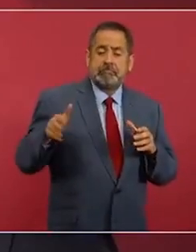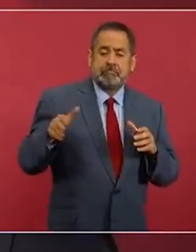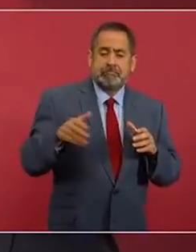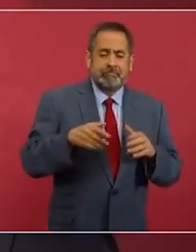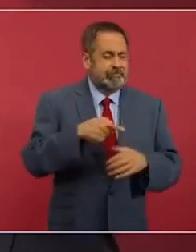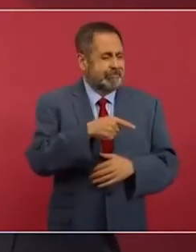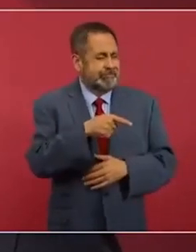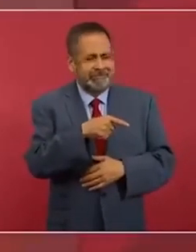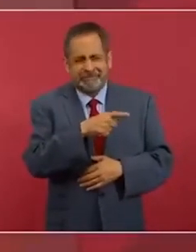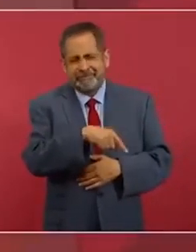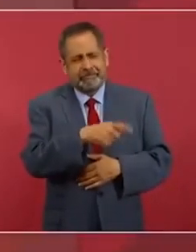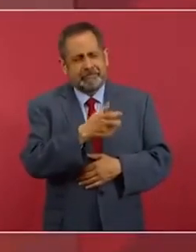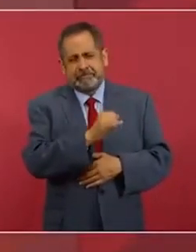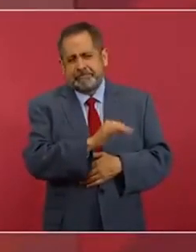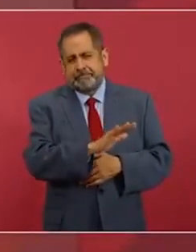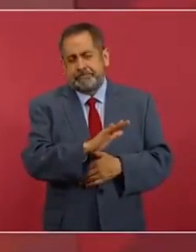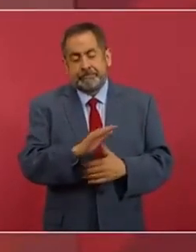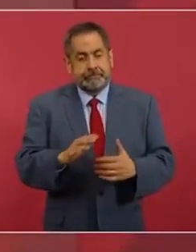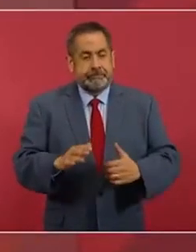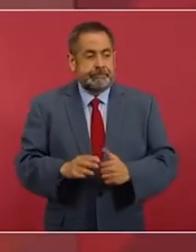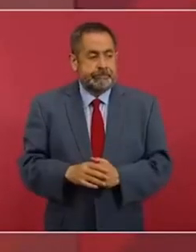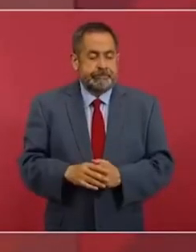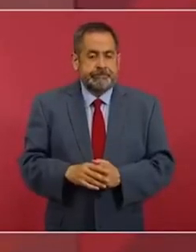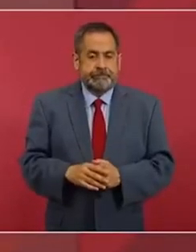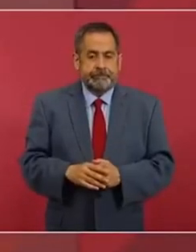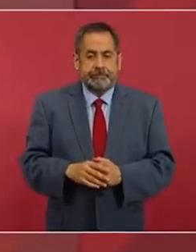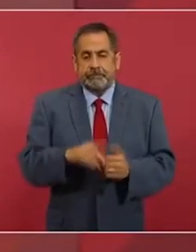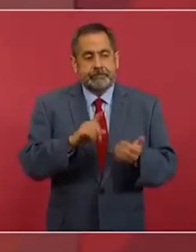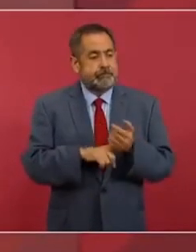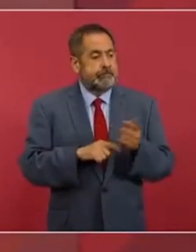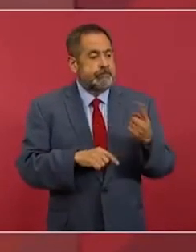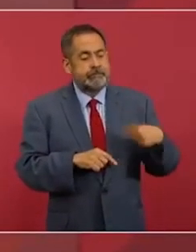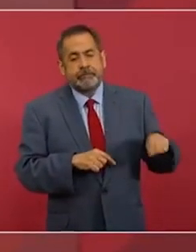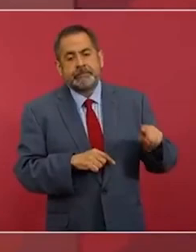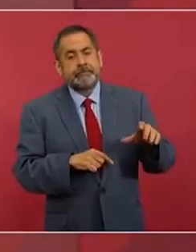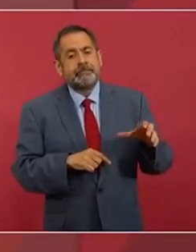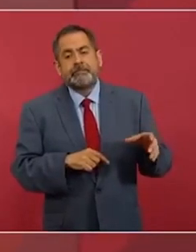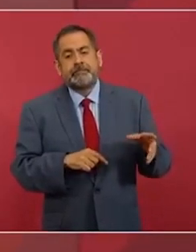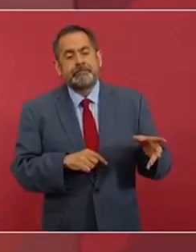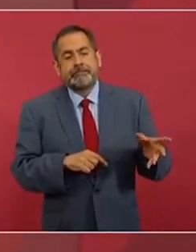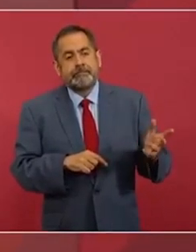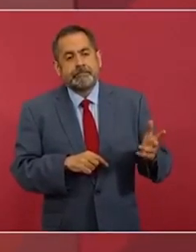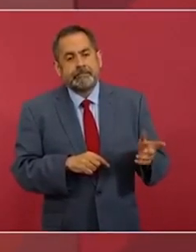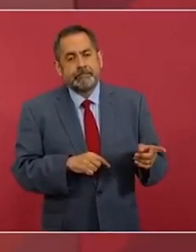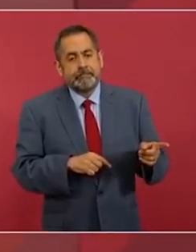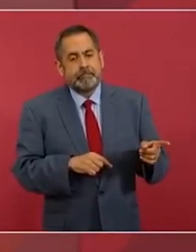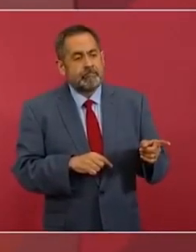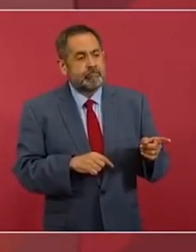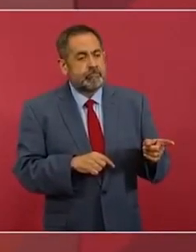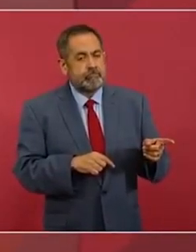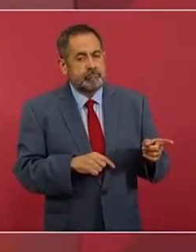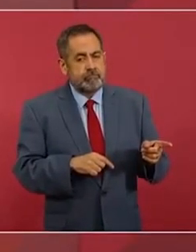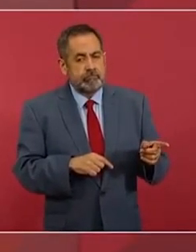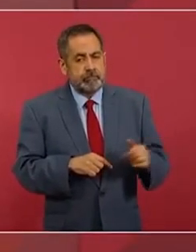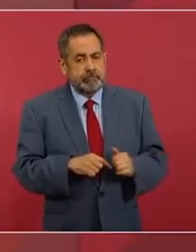de los que tratan de manera